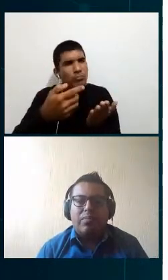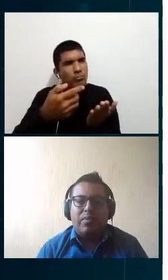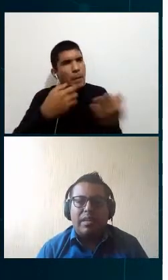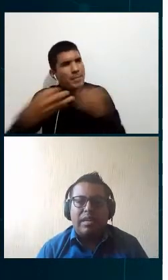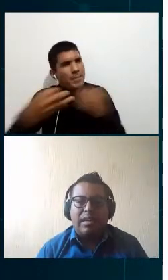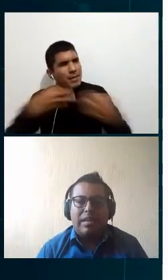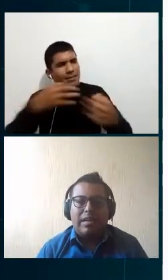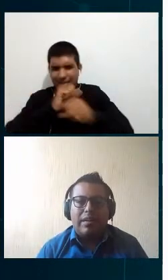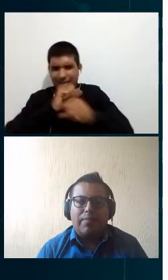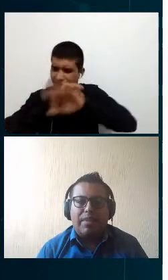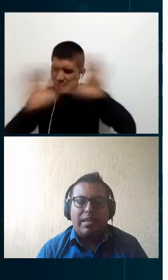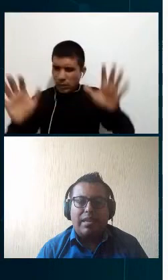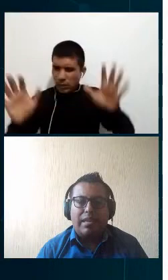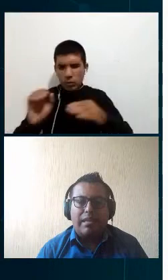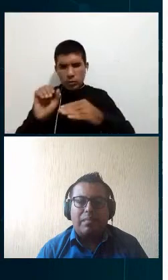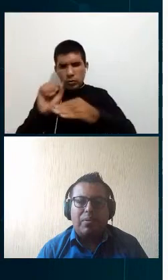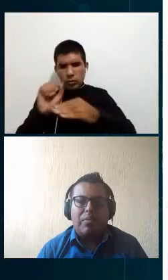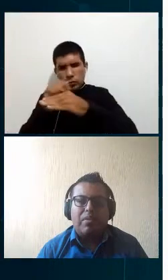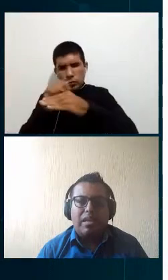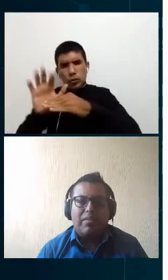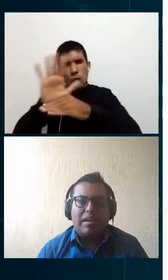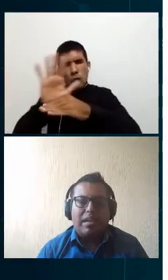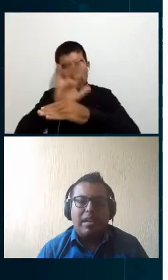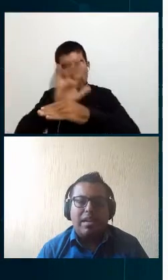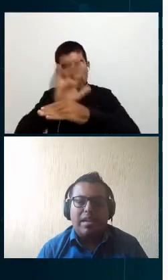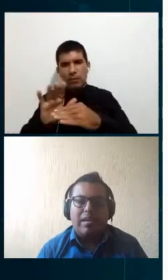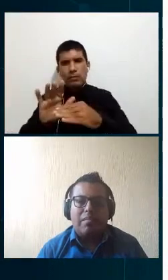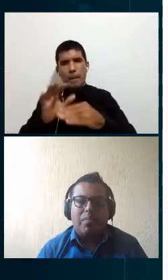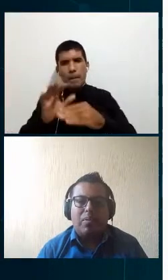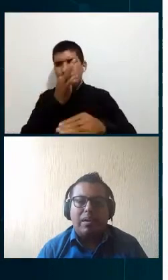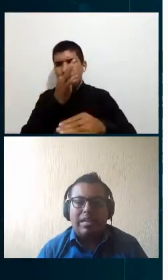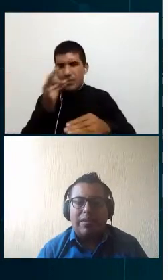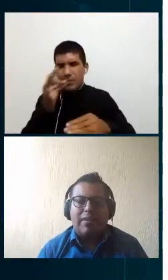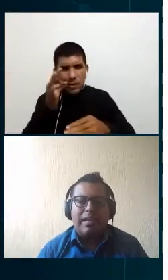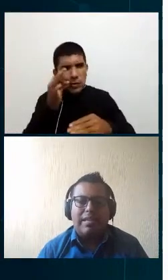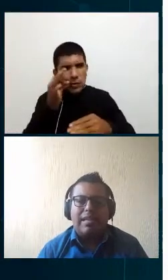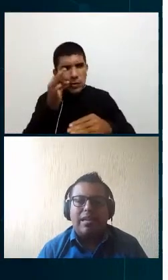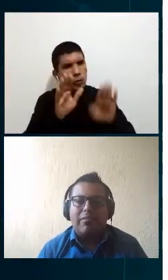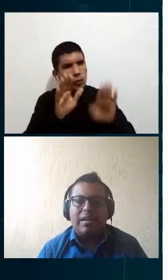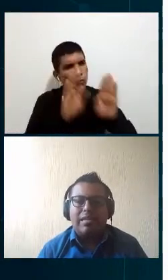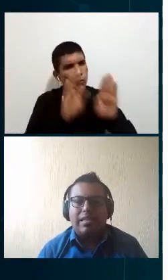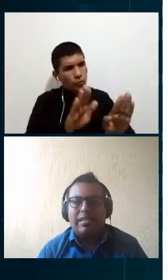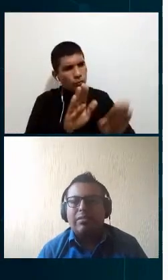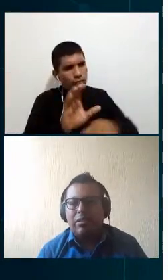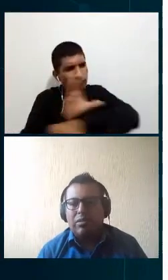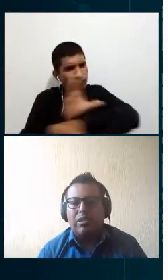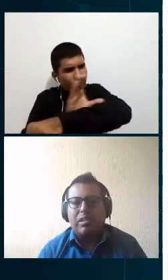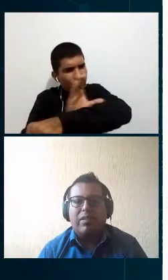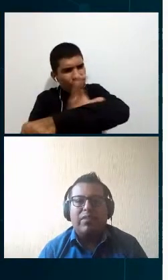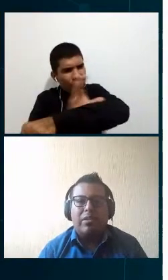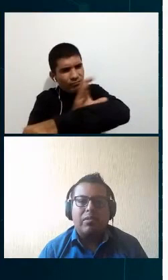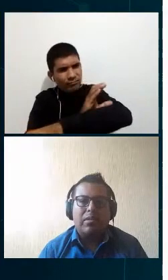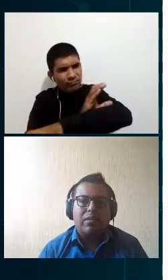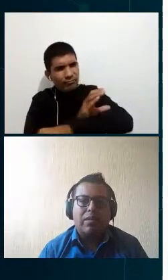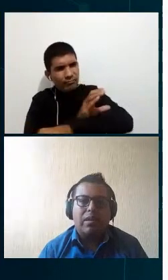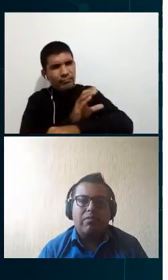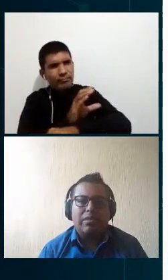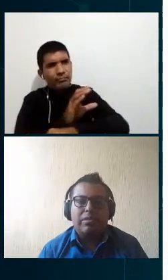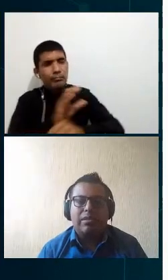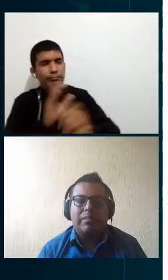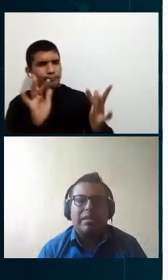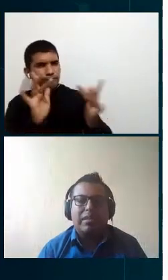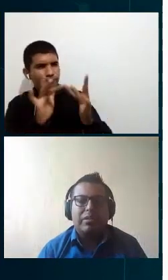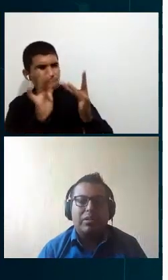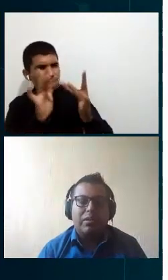integración pudiera ser productiva por la diferencia de lenguajes entre nuestro sistema facturador